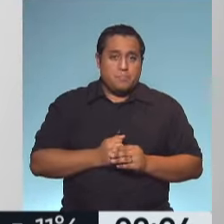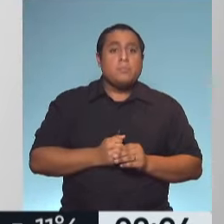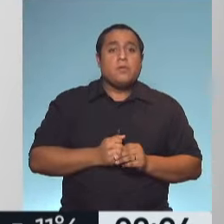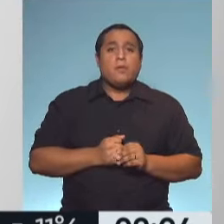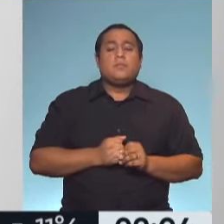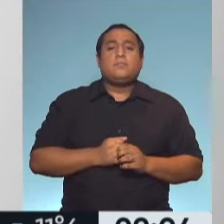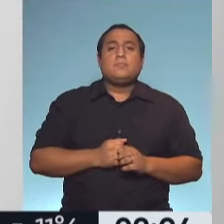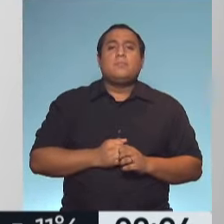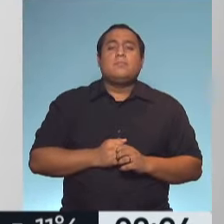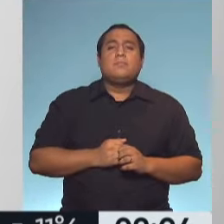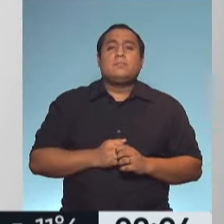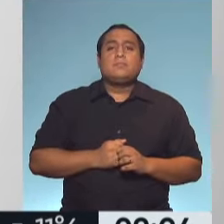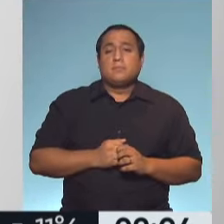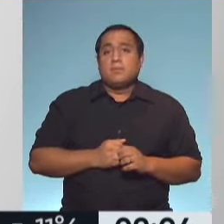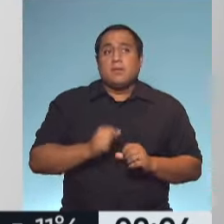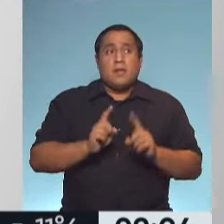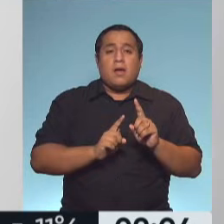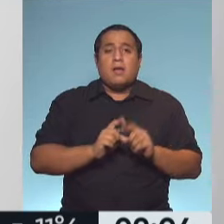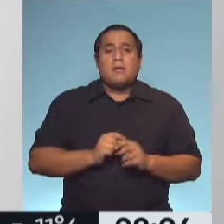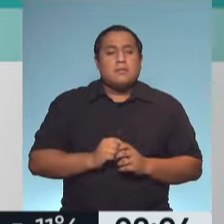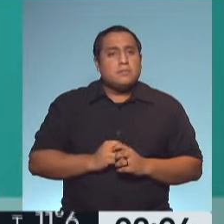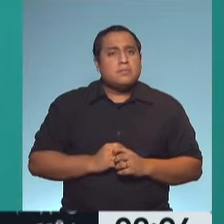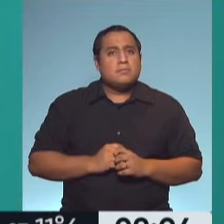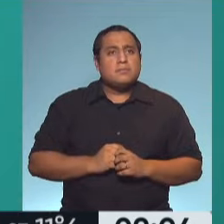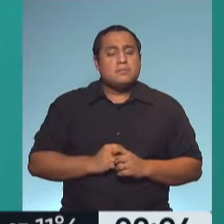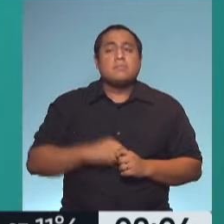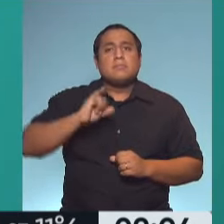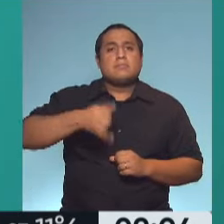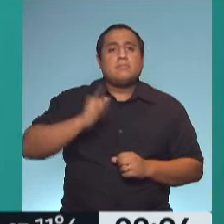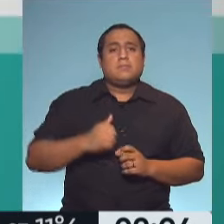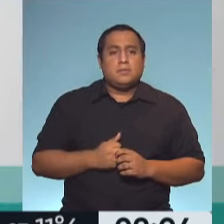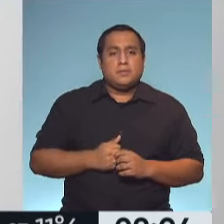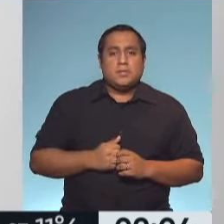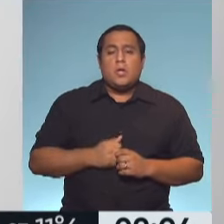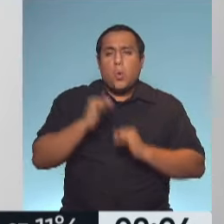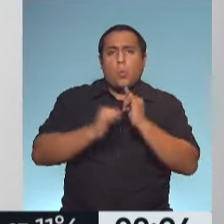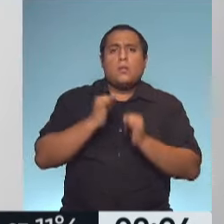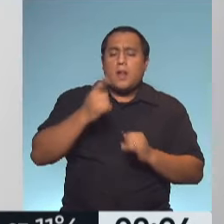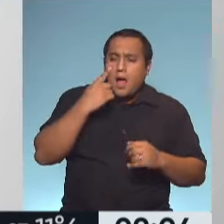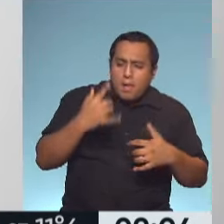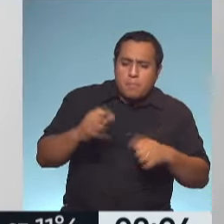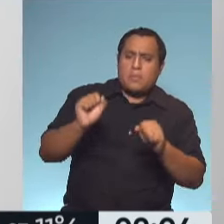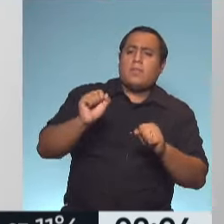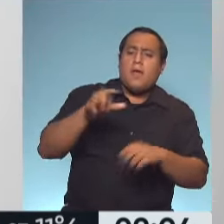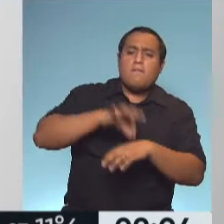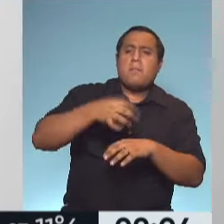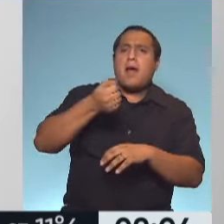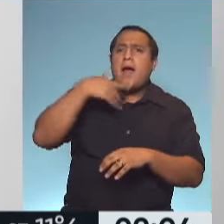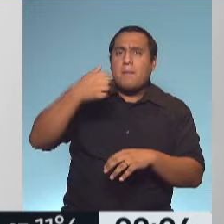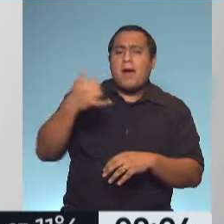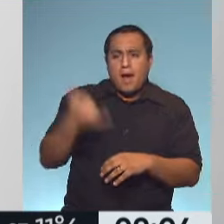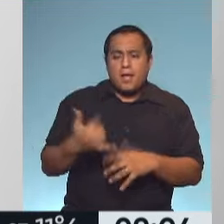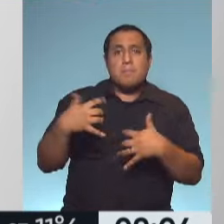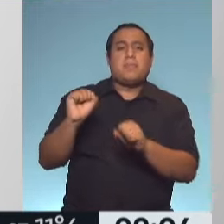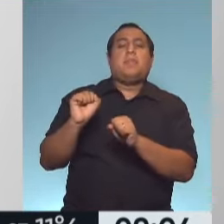subdiagnosticados, digamos, haya poco diagnóstico de asma. Claro, y cuando hablamos del diagnóstico oportuno, hay que tener en cuenta seguramente